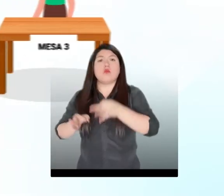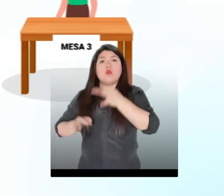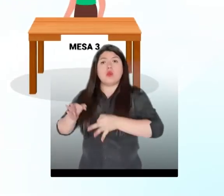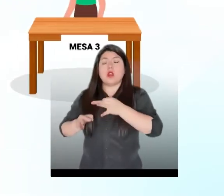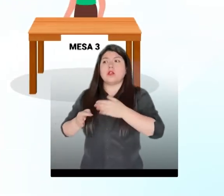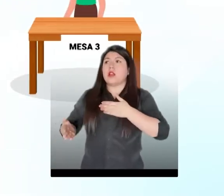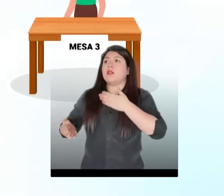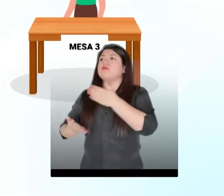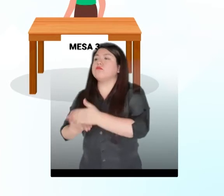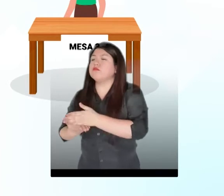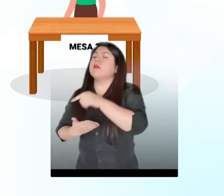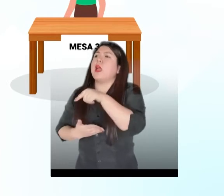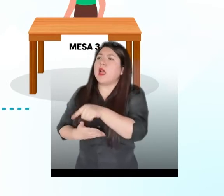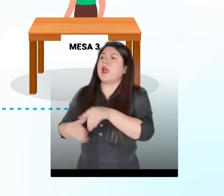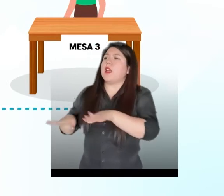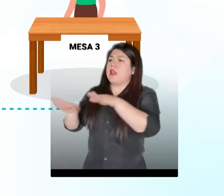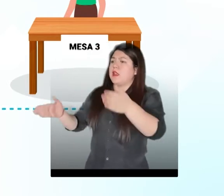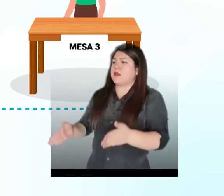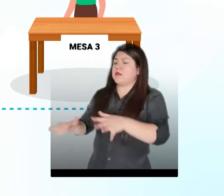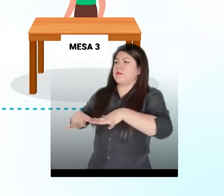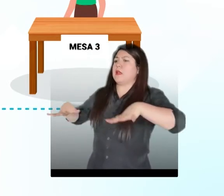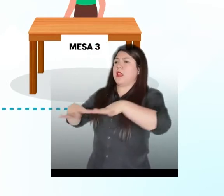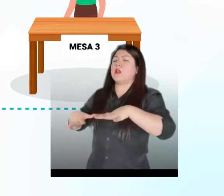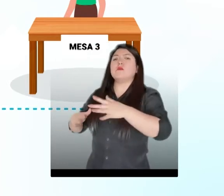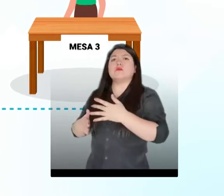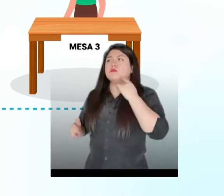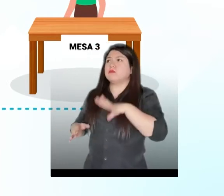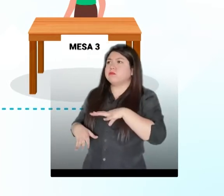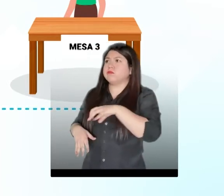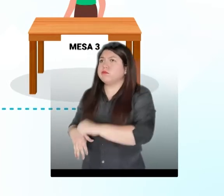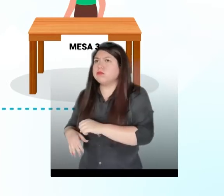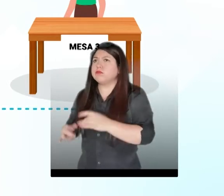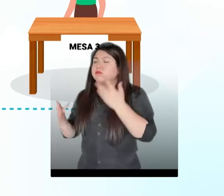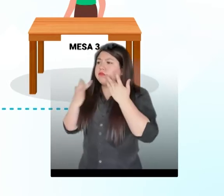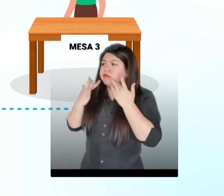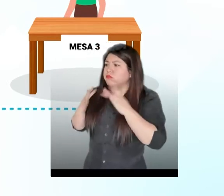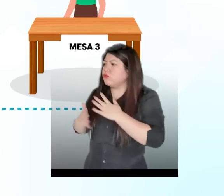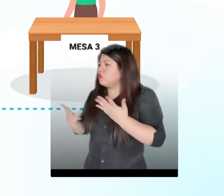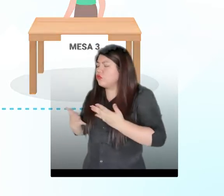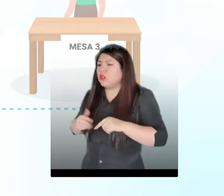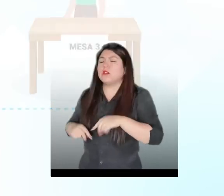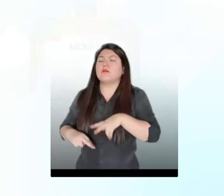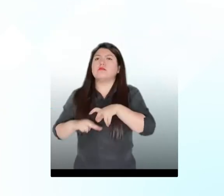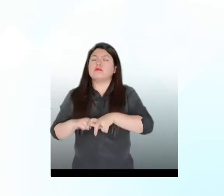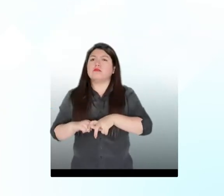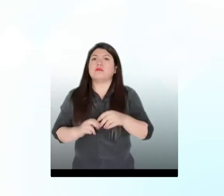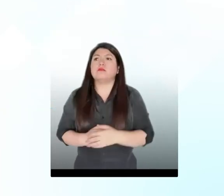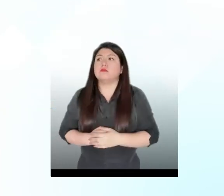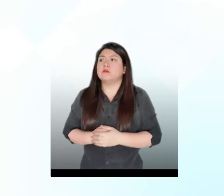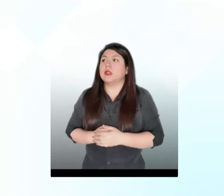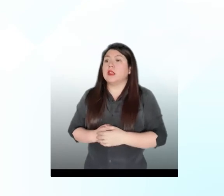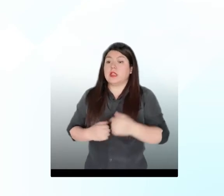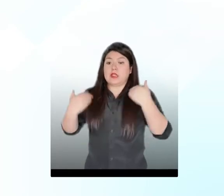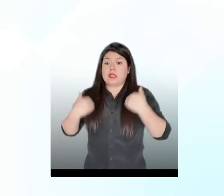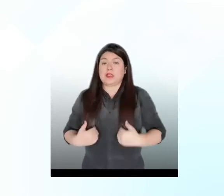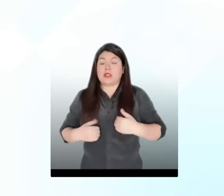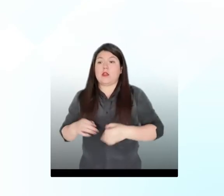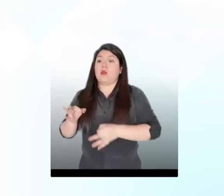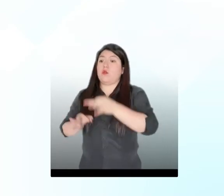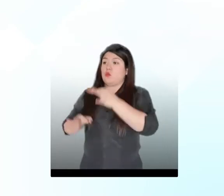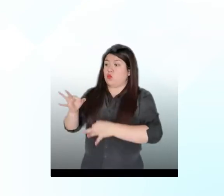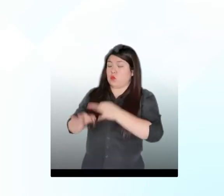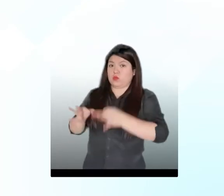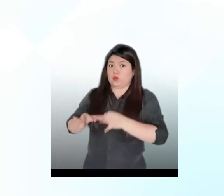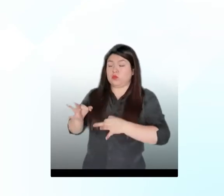servicio, manteniendo el distanciamiento físico de dos metros entre persona y personas. Tercero, una vez